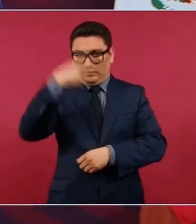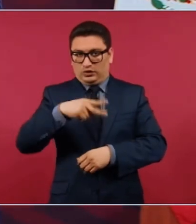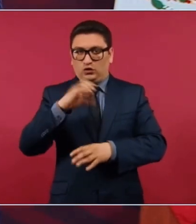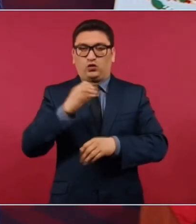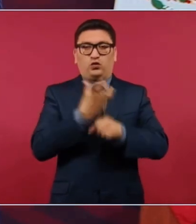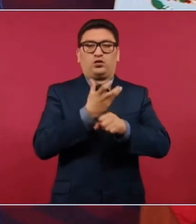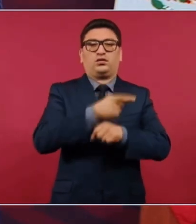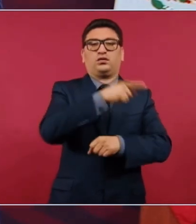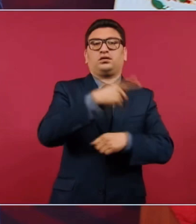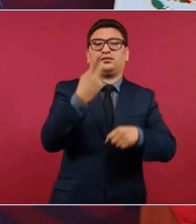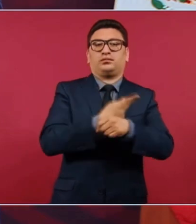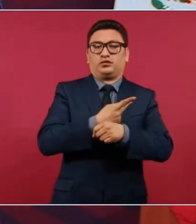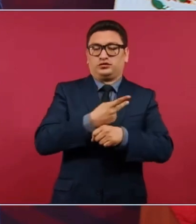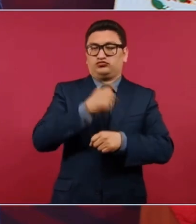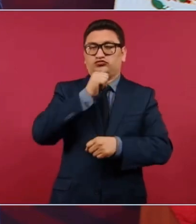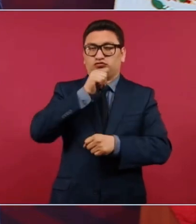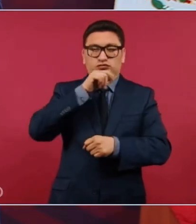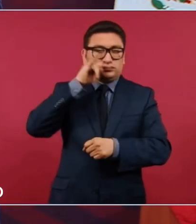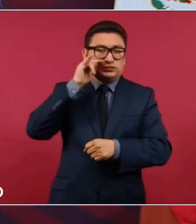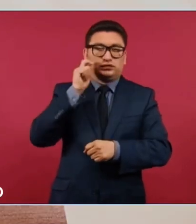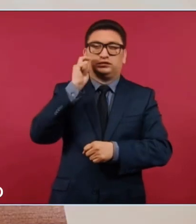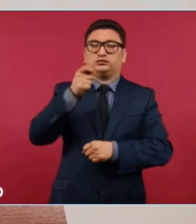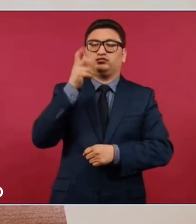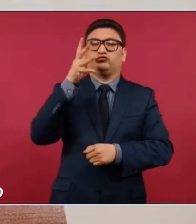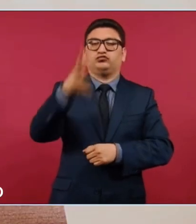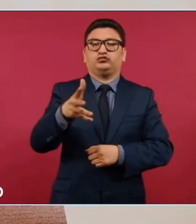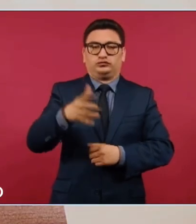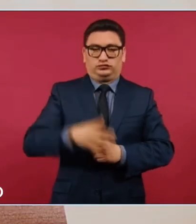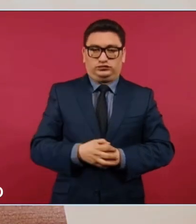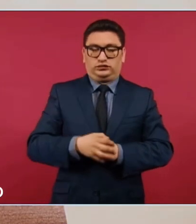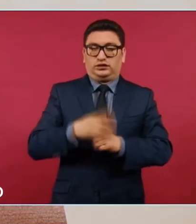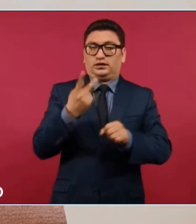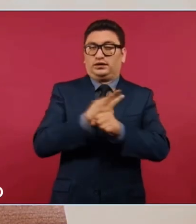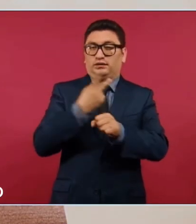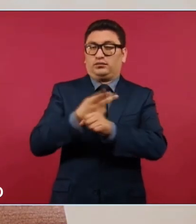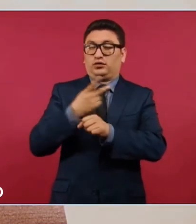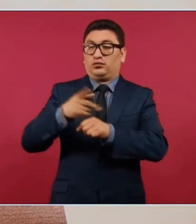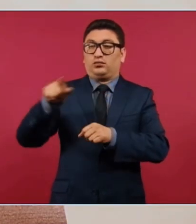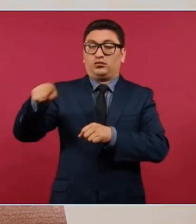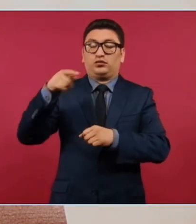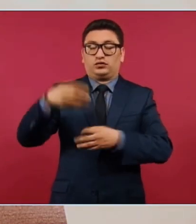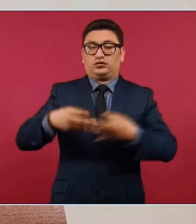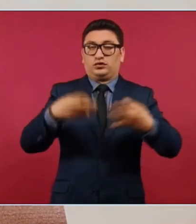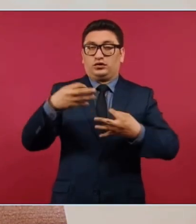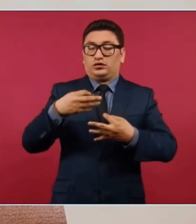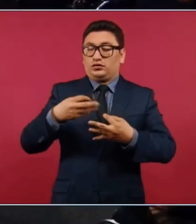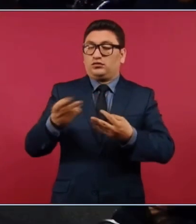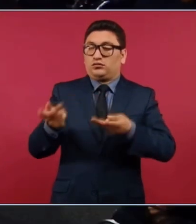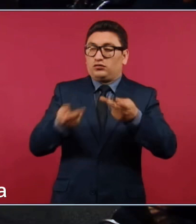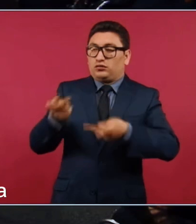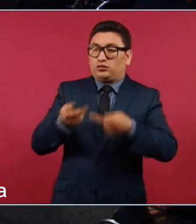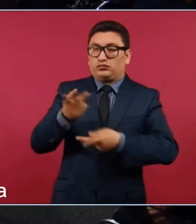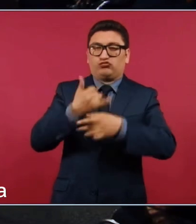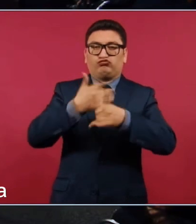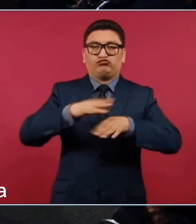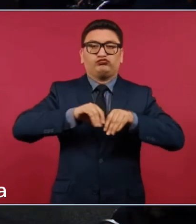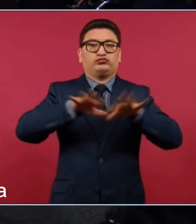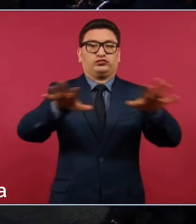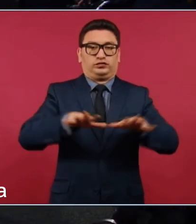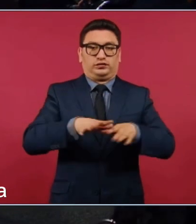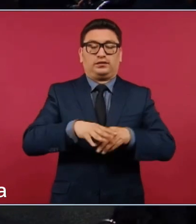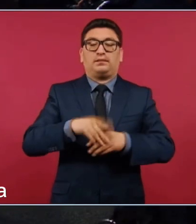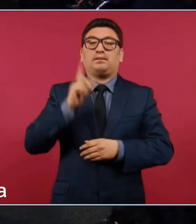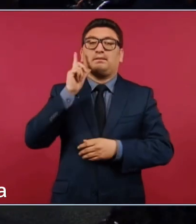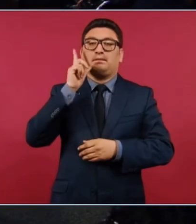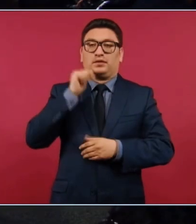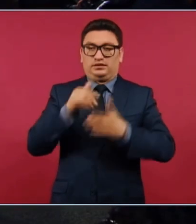Quizá no alcanzamos a ver todavía los efectos de todo lo que se ventiló en este juicio. ¿Va a celebrar mañana el